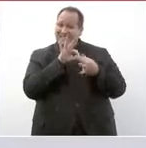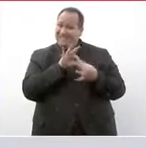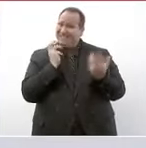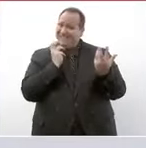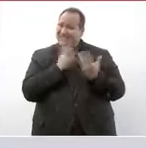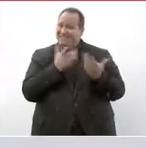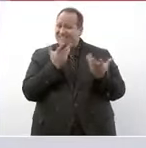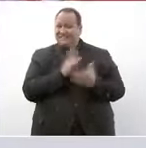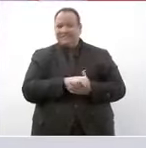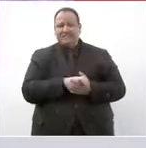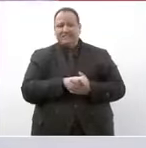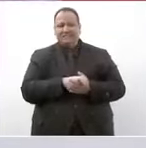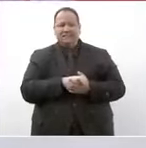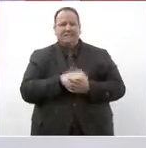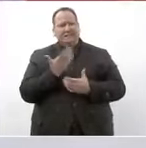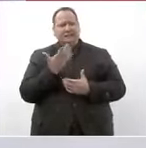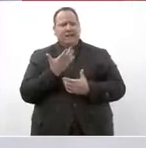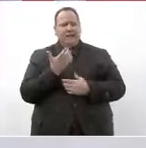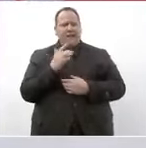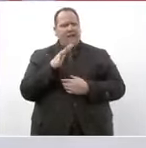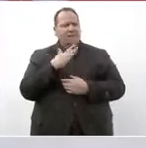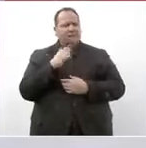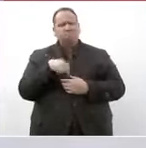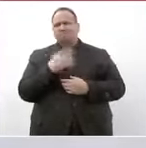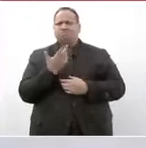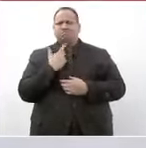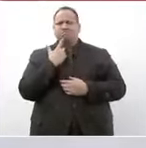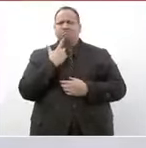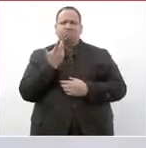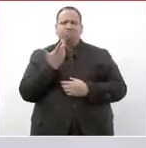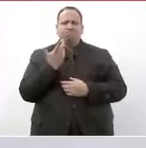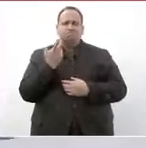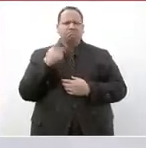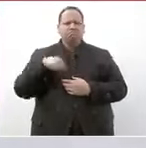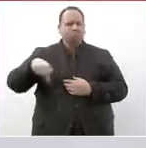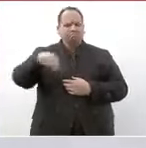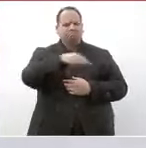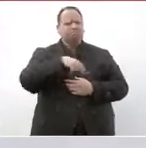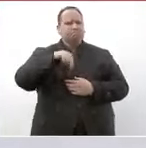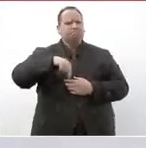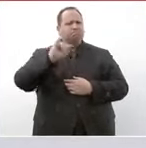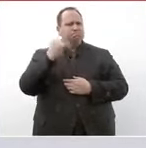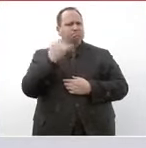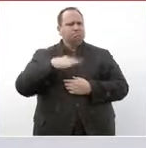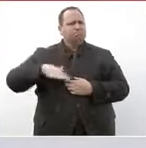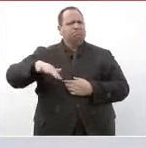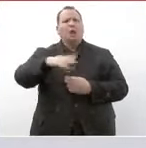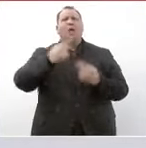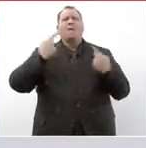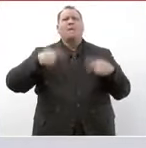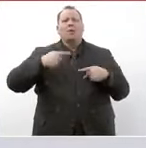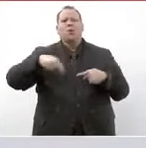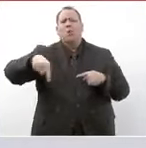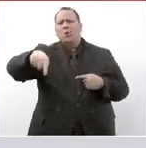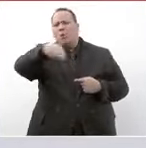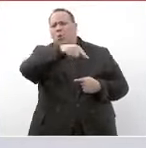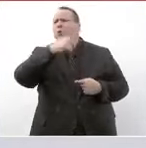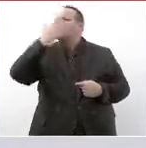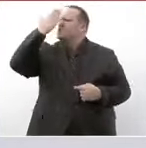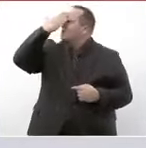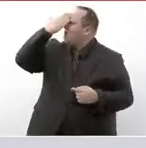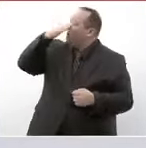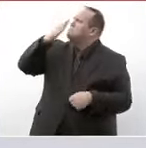aquí la gente está muy consciente